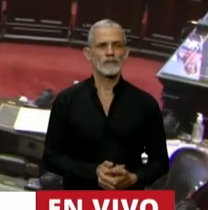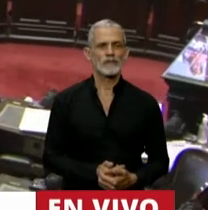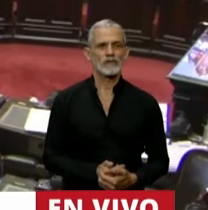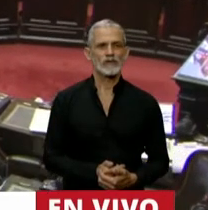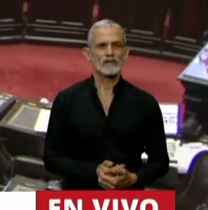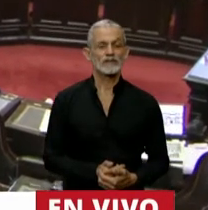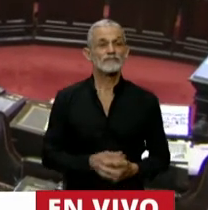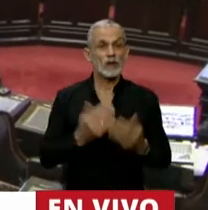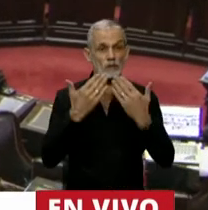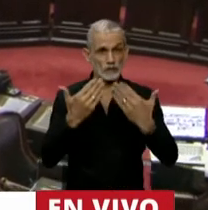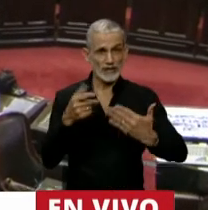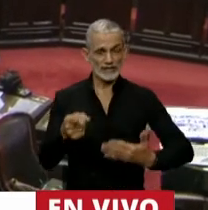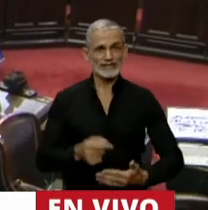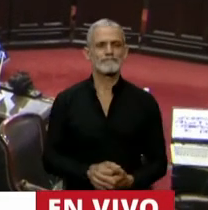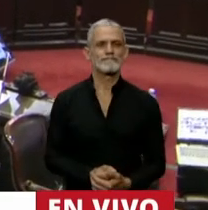Muchas gracias.